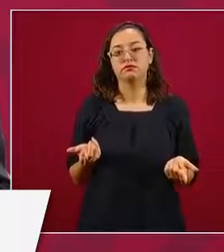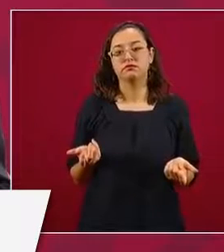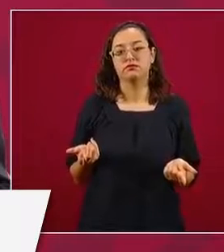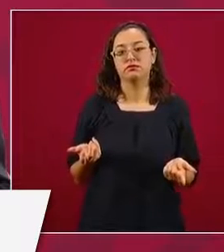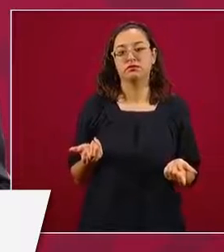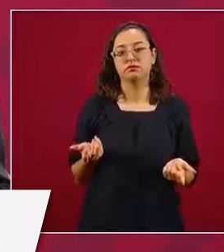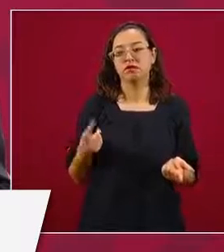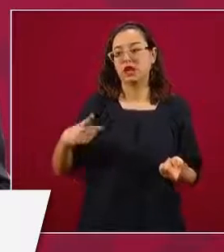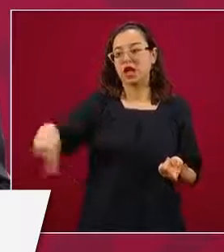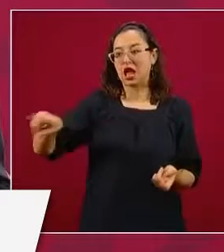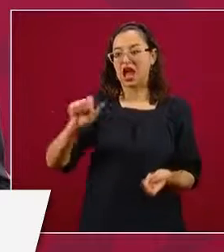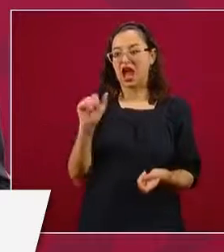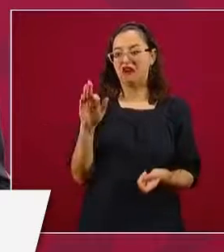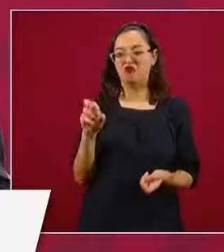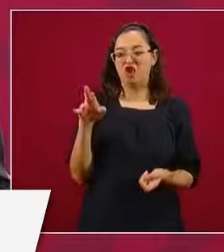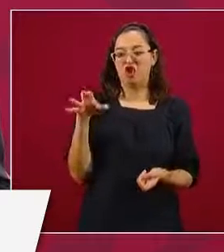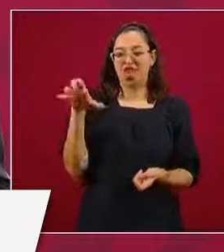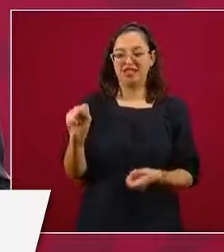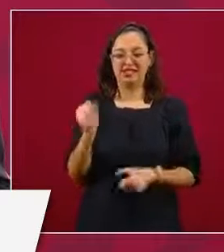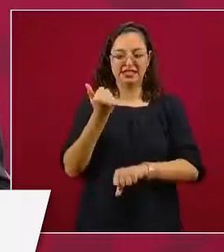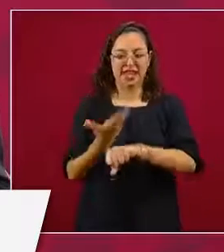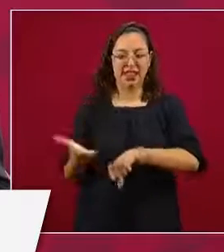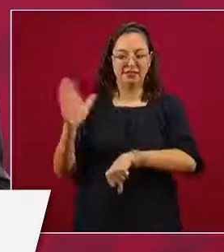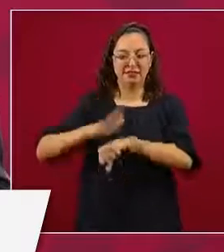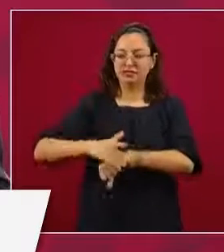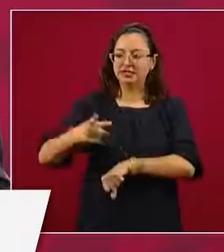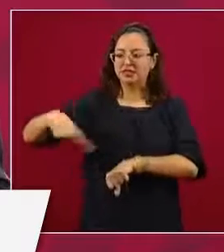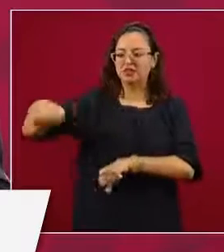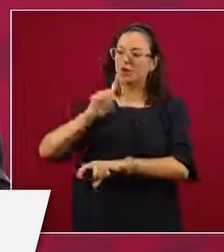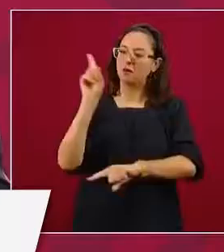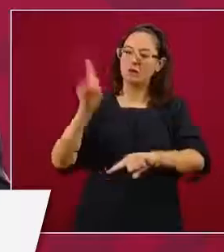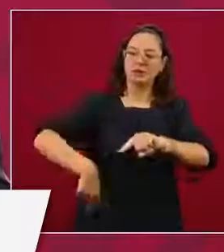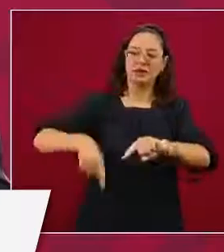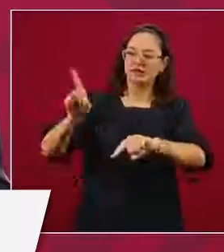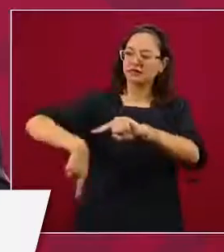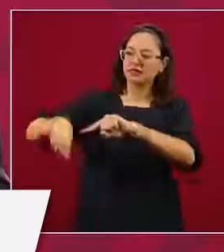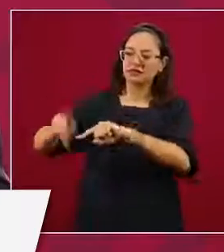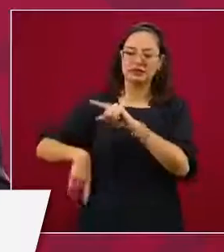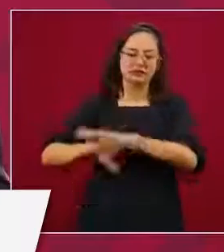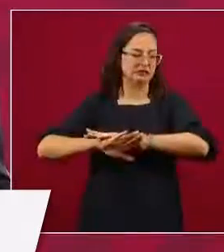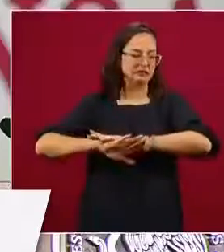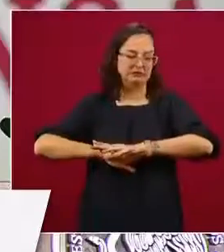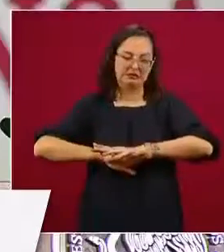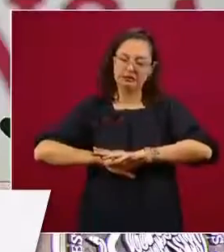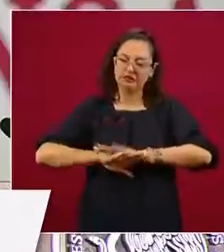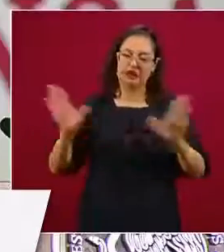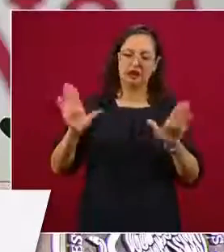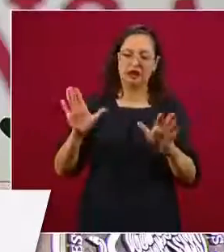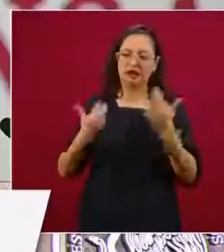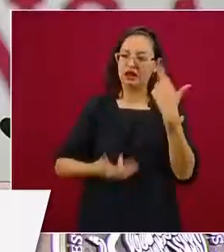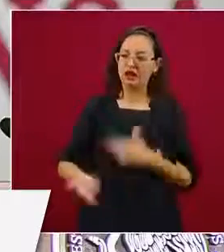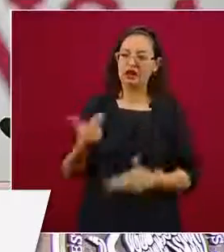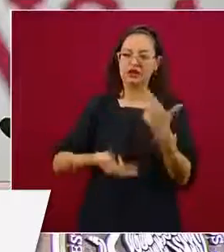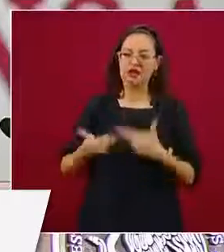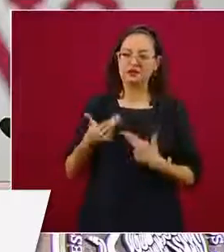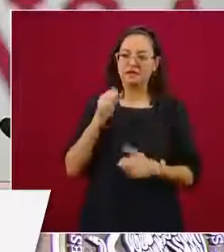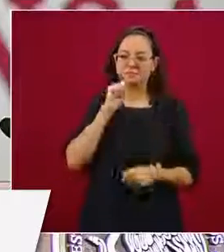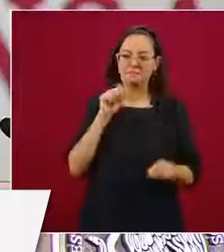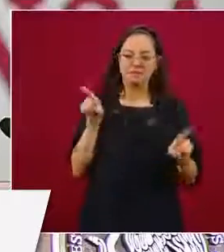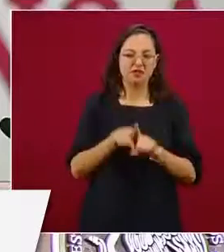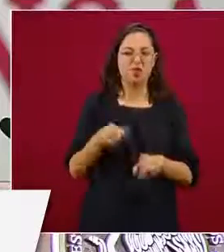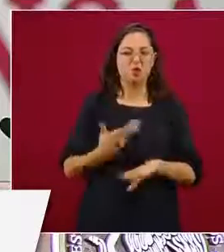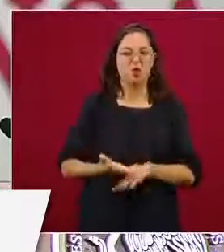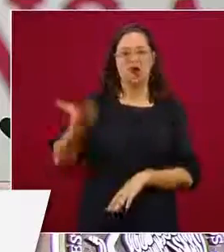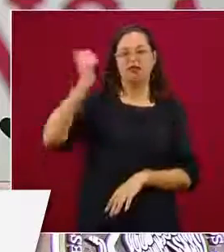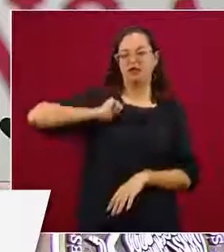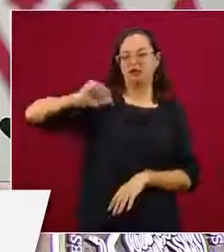administradoras de estos fondos, las Afores, que regresáramos antes de